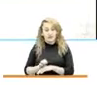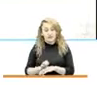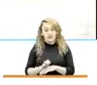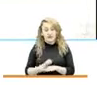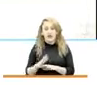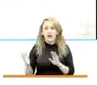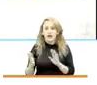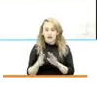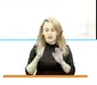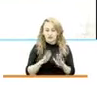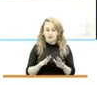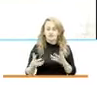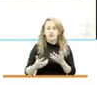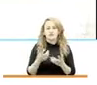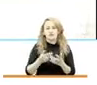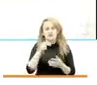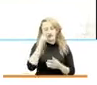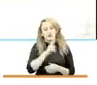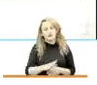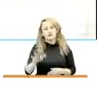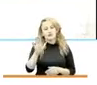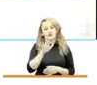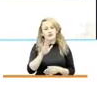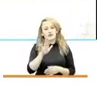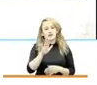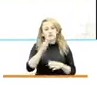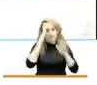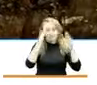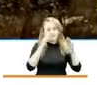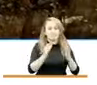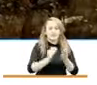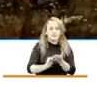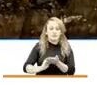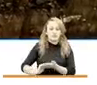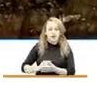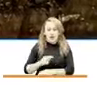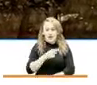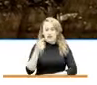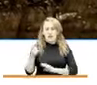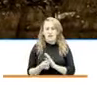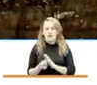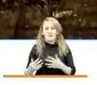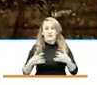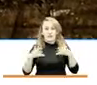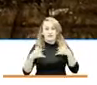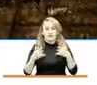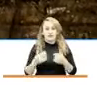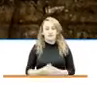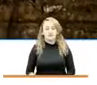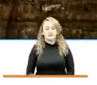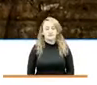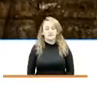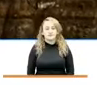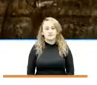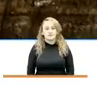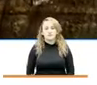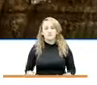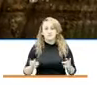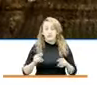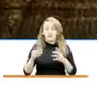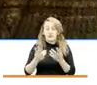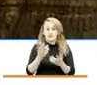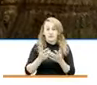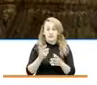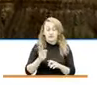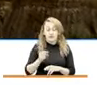pertenecientes al Sistema Nacional de Atención y Reparación Integral a las Víctimas, SNARIB, y al Sistema Integral de